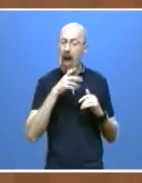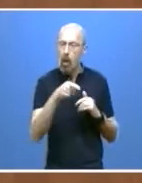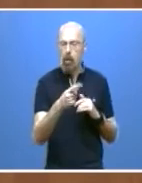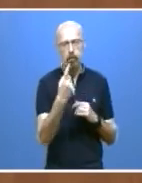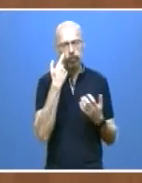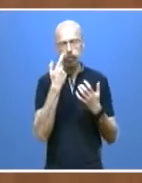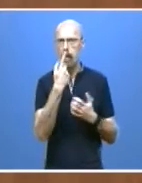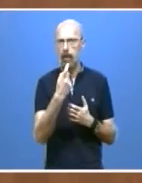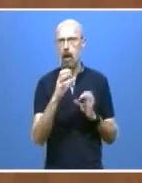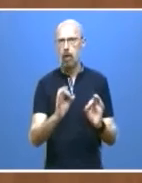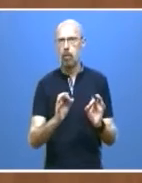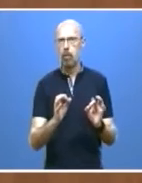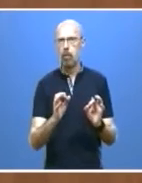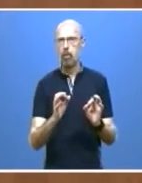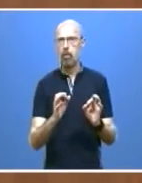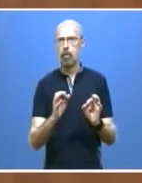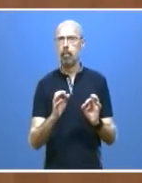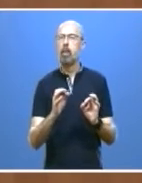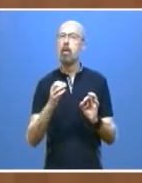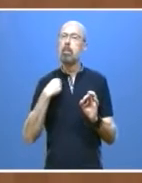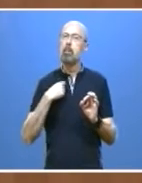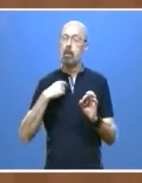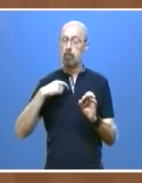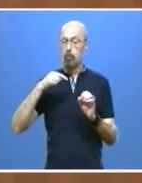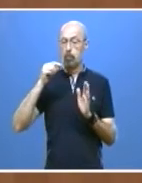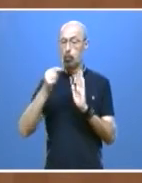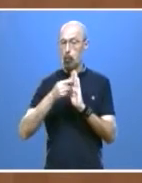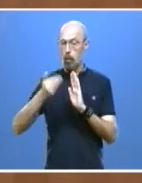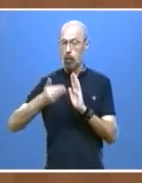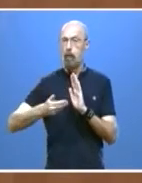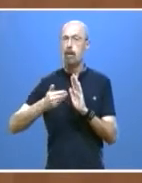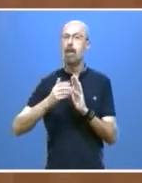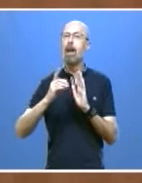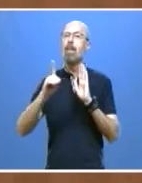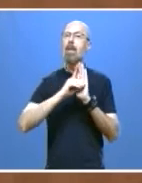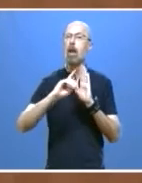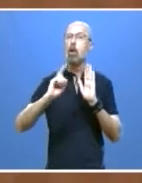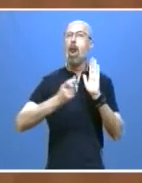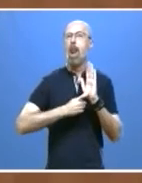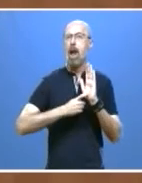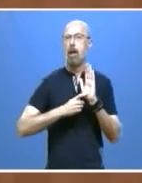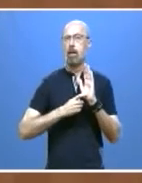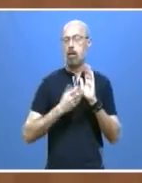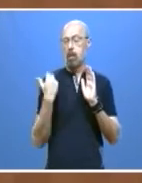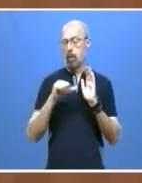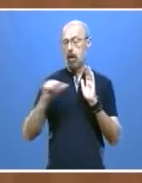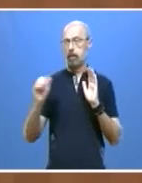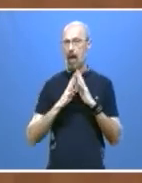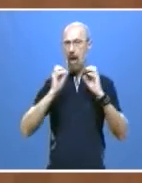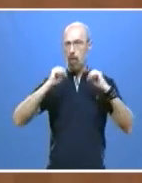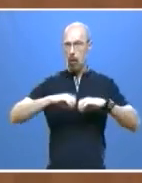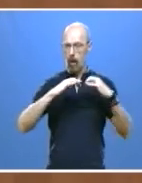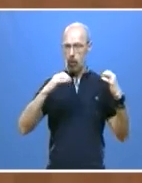El punto de partida es el decreto ley convalidado por esta Cámara la semana pasada y que refuerza su seguridad y control